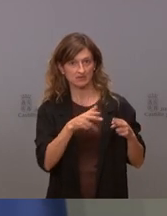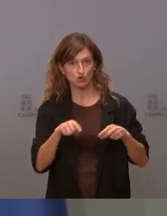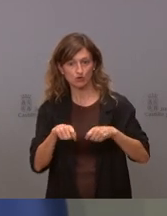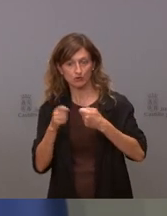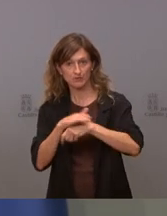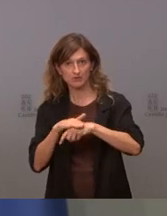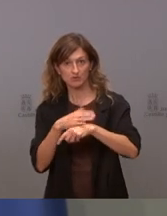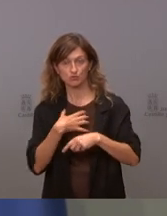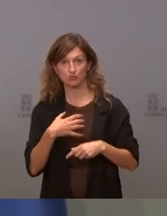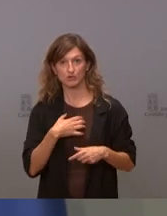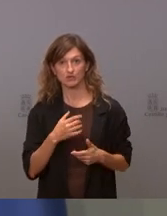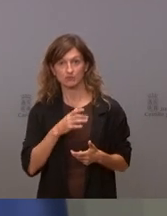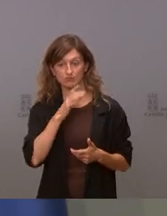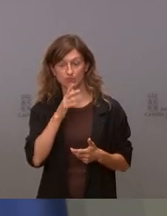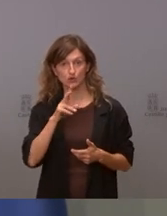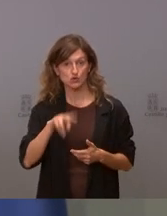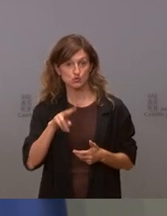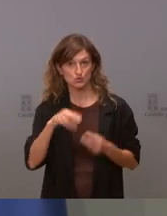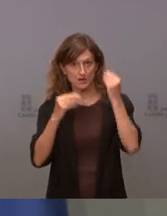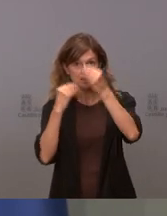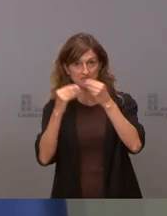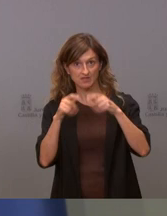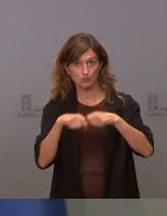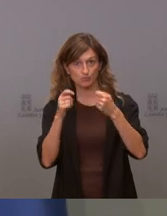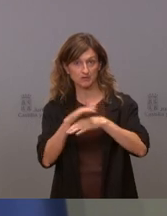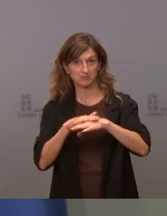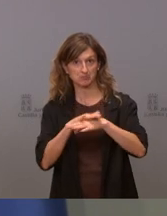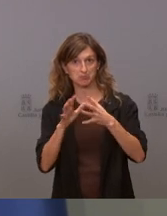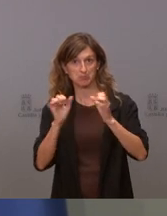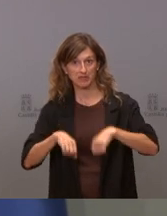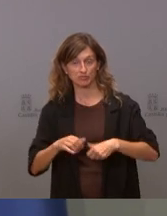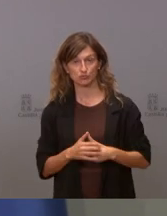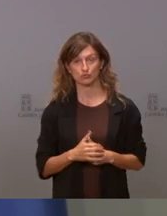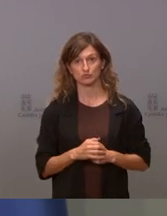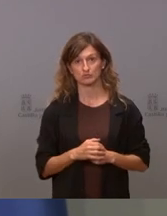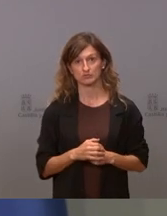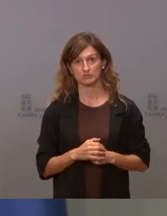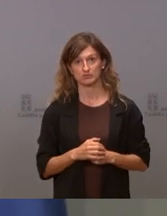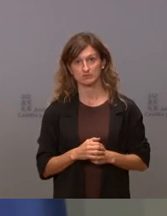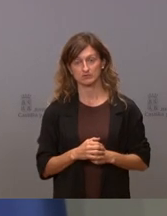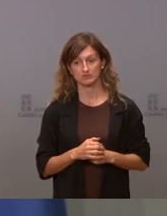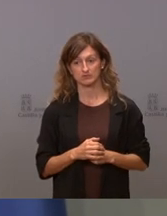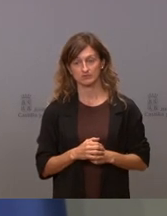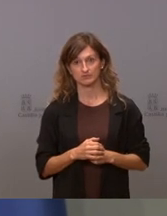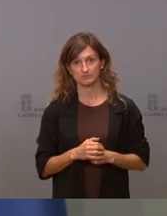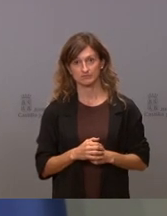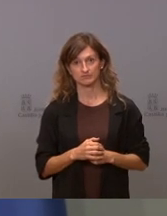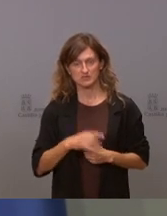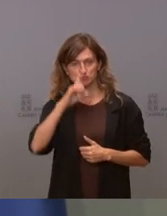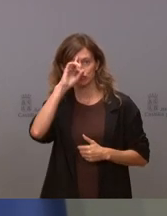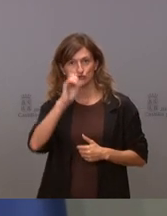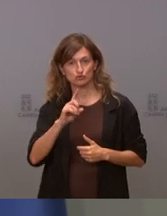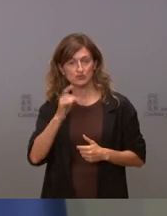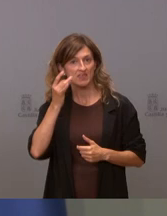porque es que nunca ha estado nunca ha pasado por nuestra mente romper el pacto yo no sé de dónde puede haber